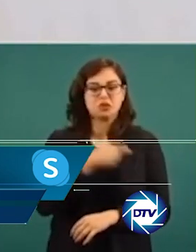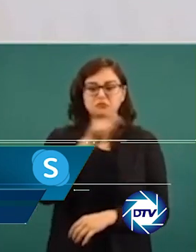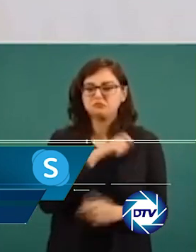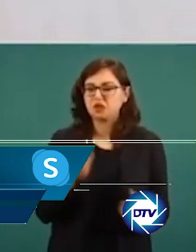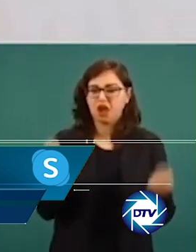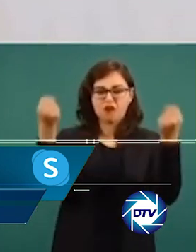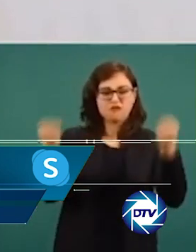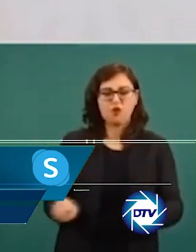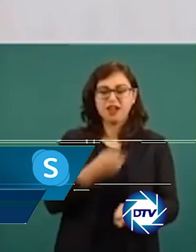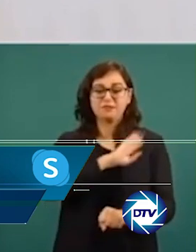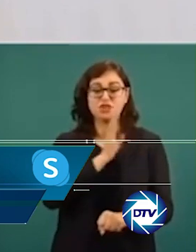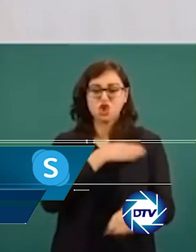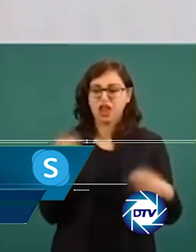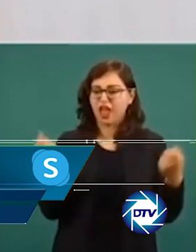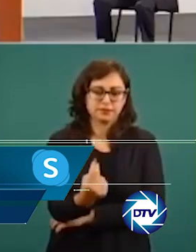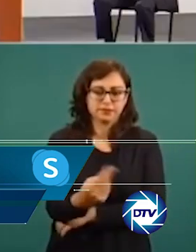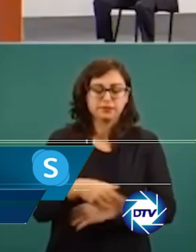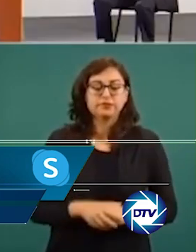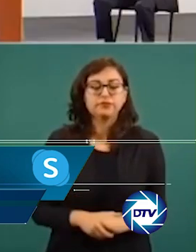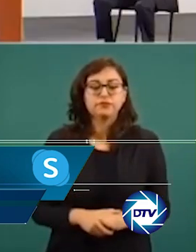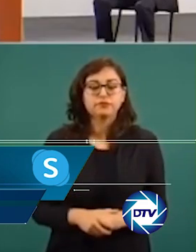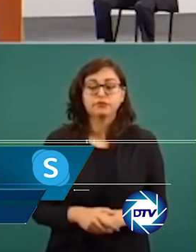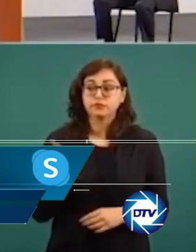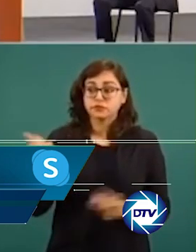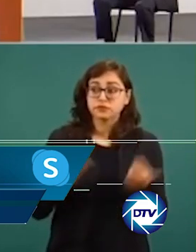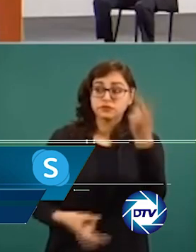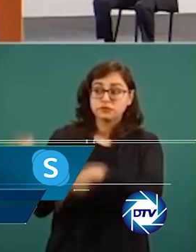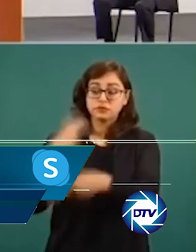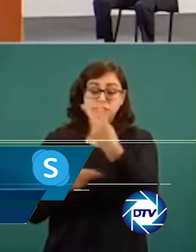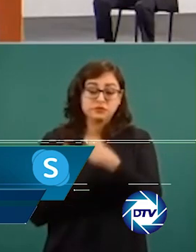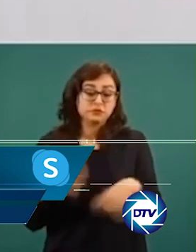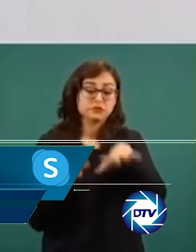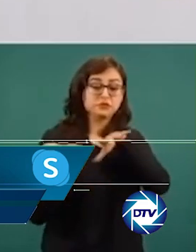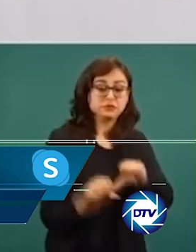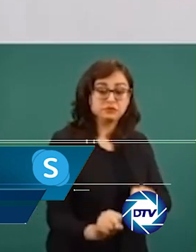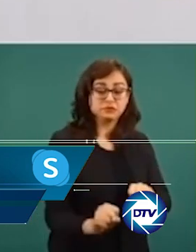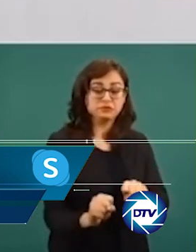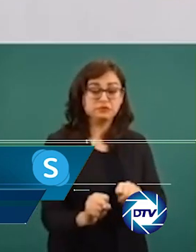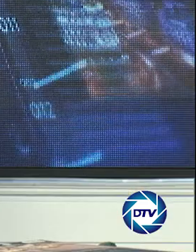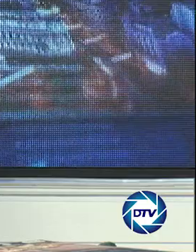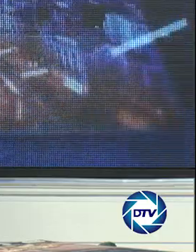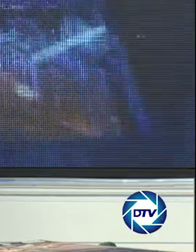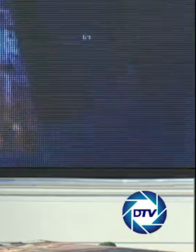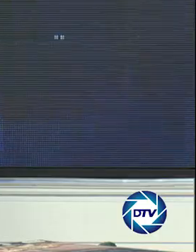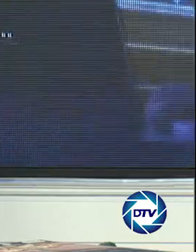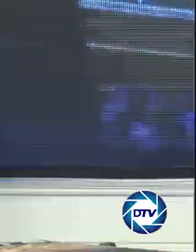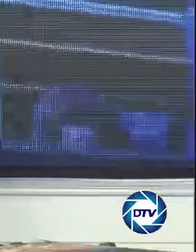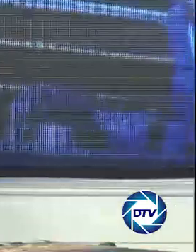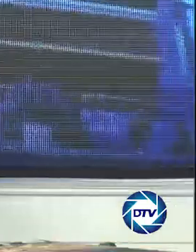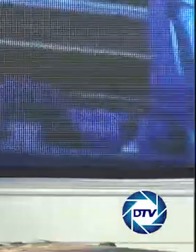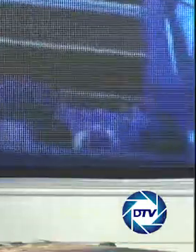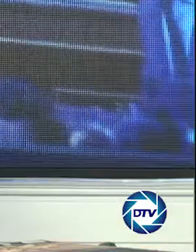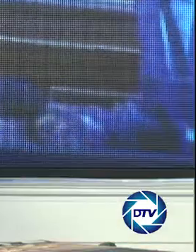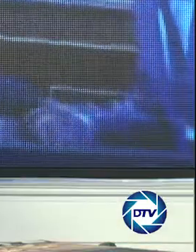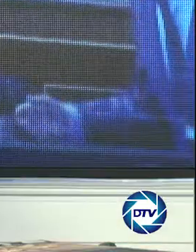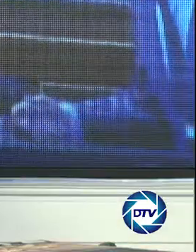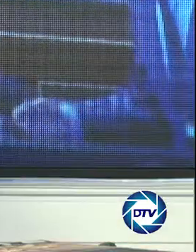robado por la conquista y el neoliberalismo. Bueno, Sebastián, una pregunta